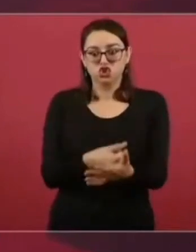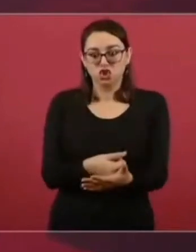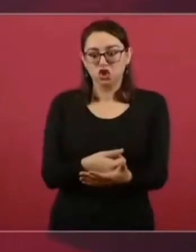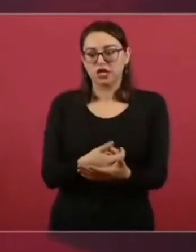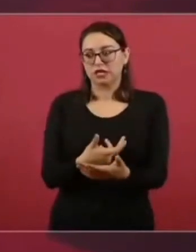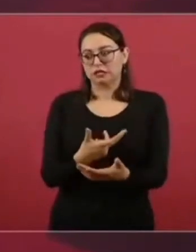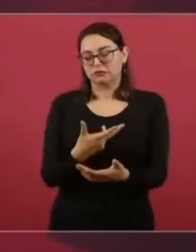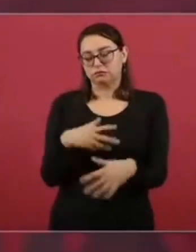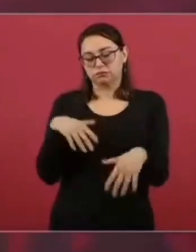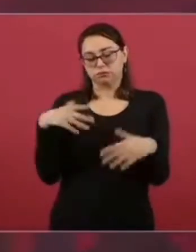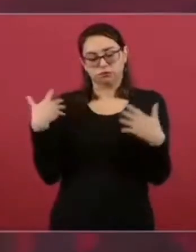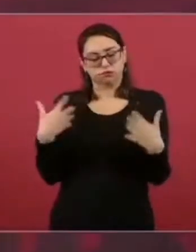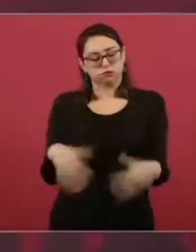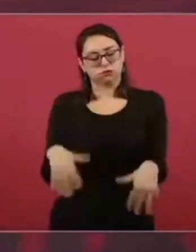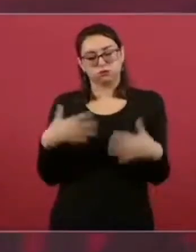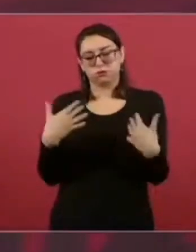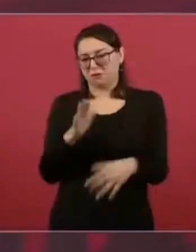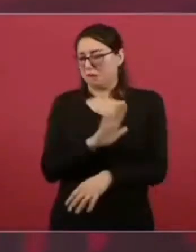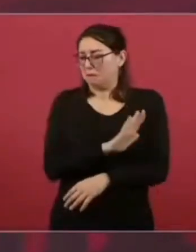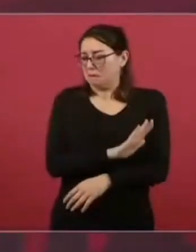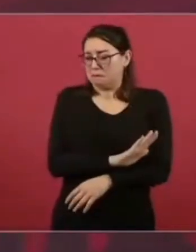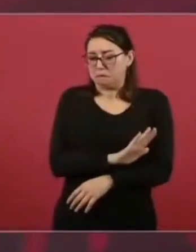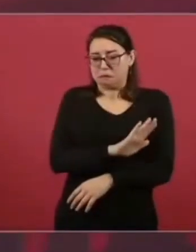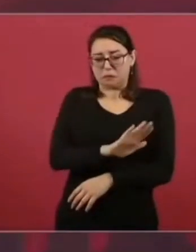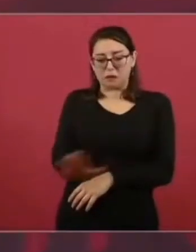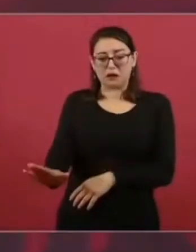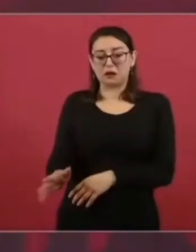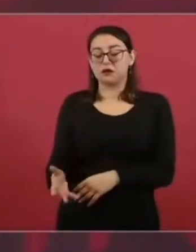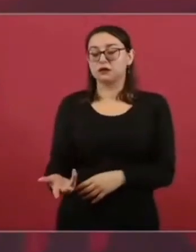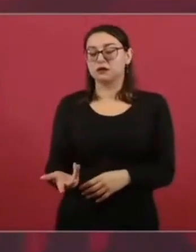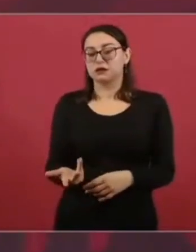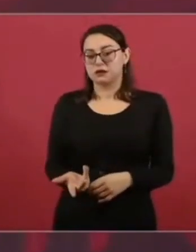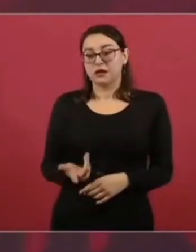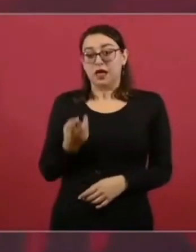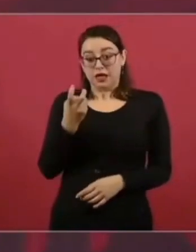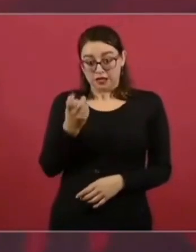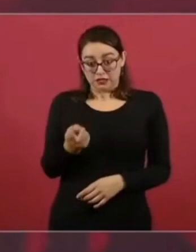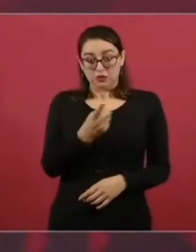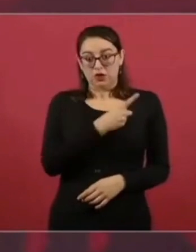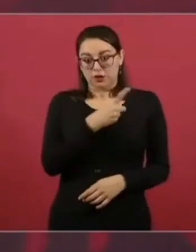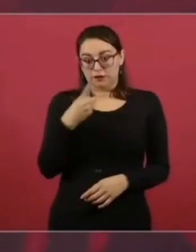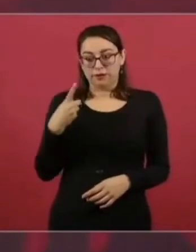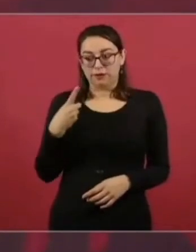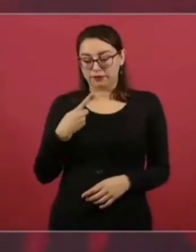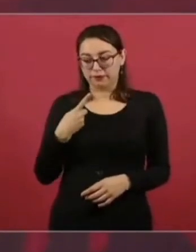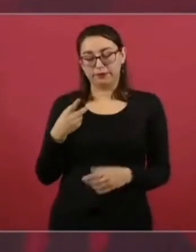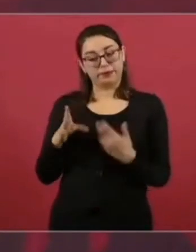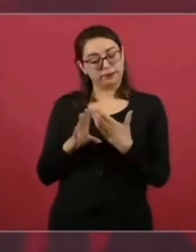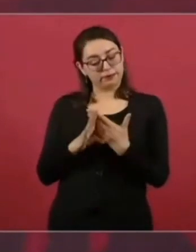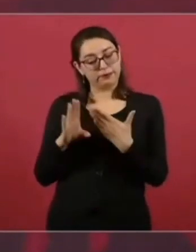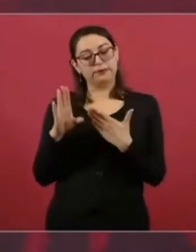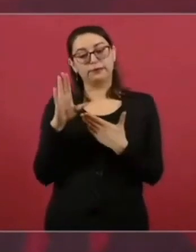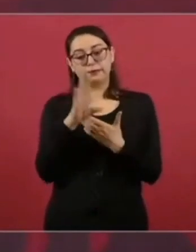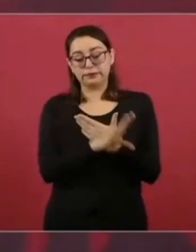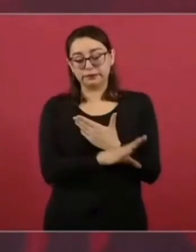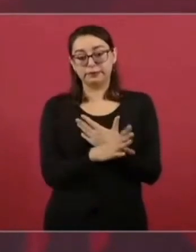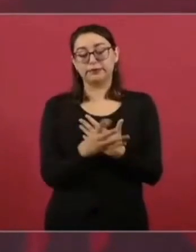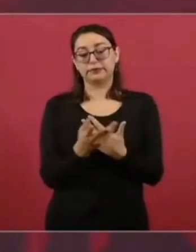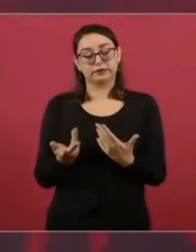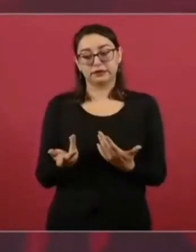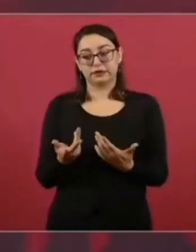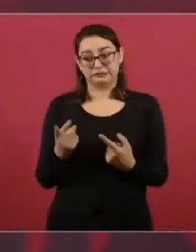previendo todo eso,